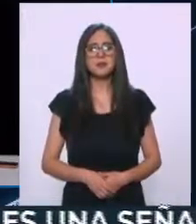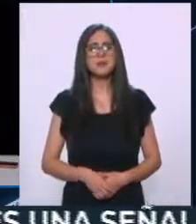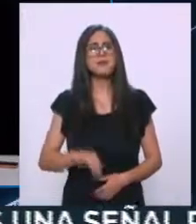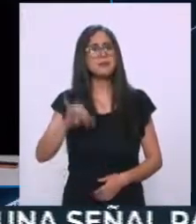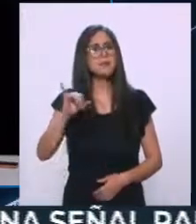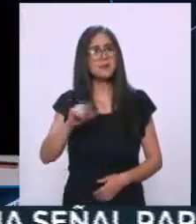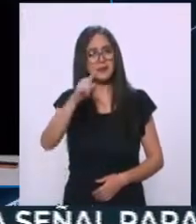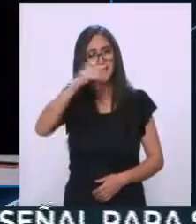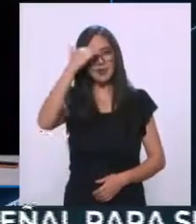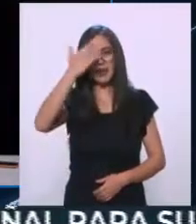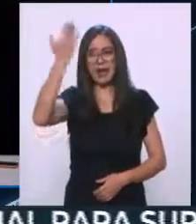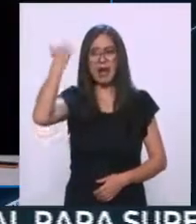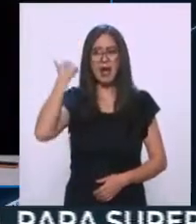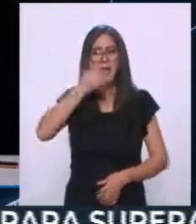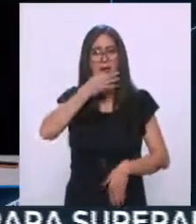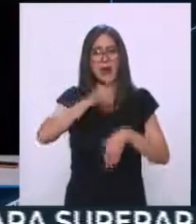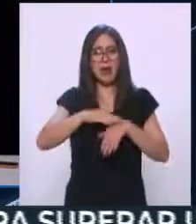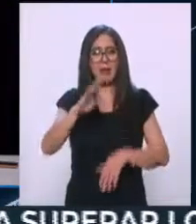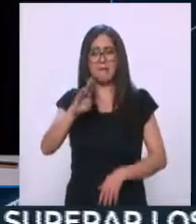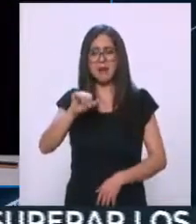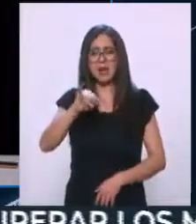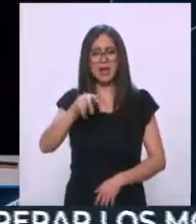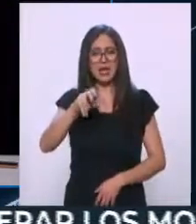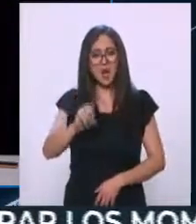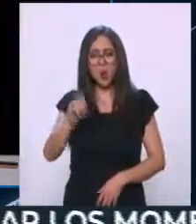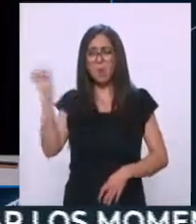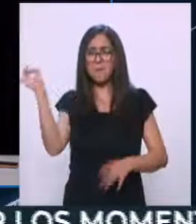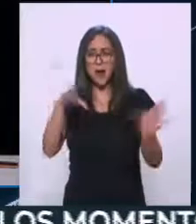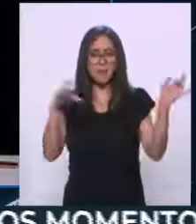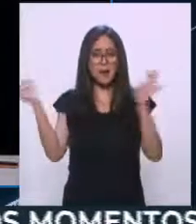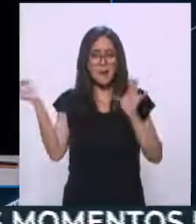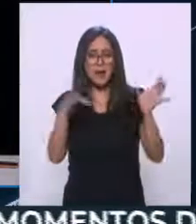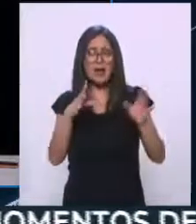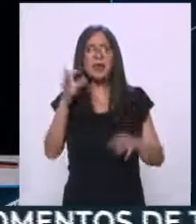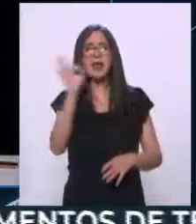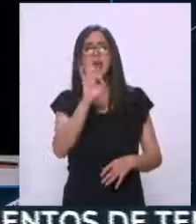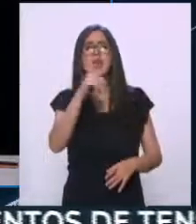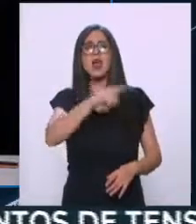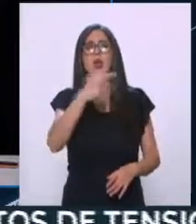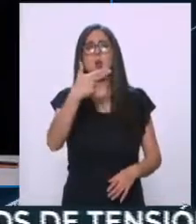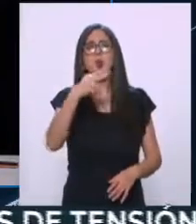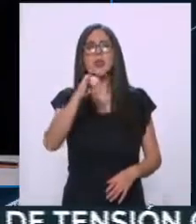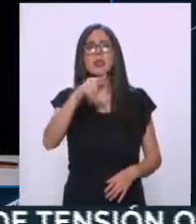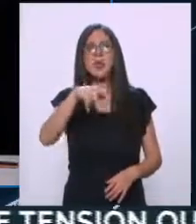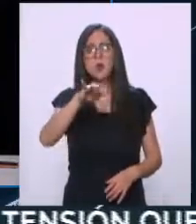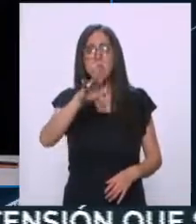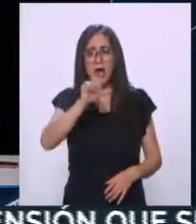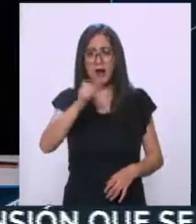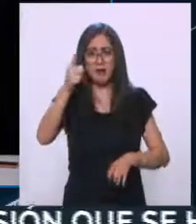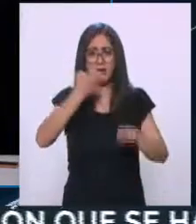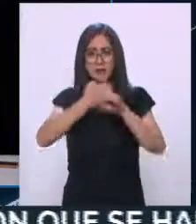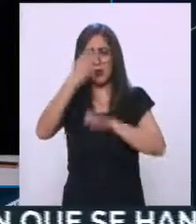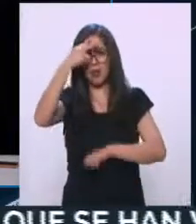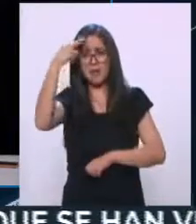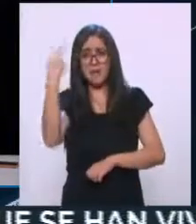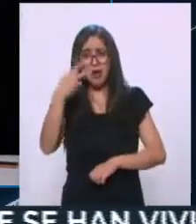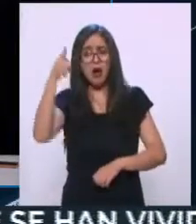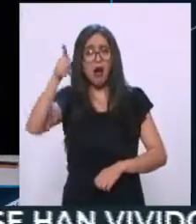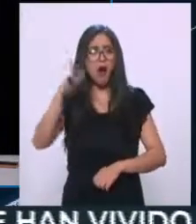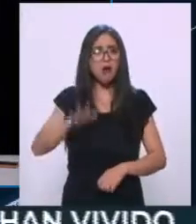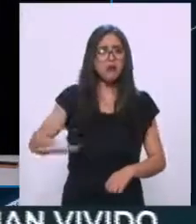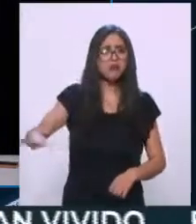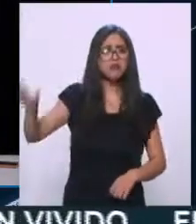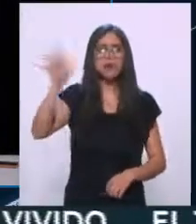Bajillo hay mucha actividad, pero en las últimas semanas, desde algún lugar de Huizquilucan, se está empezando a mover un ejército de bots